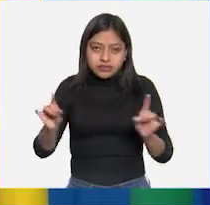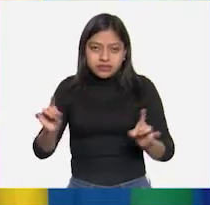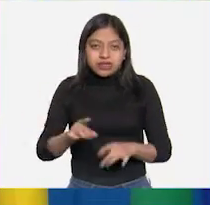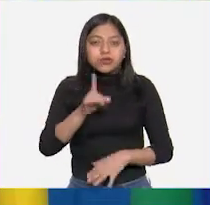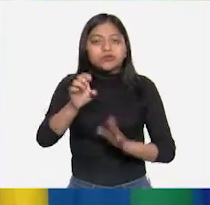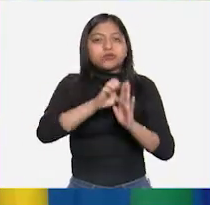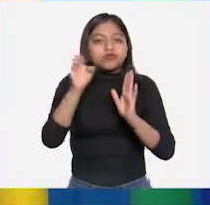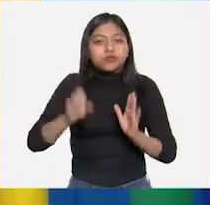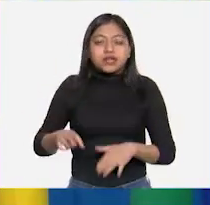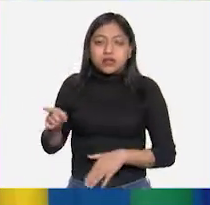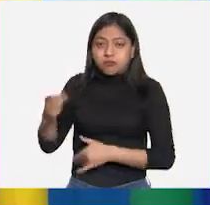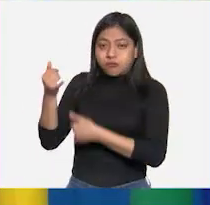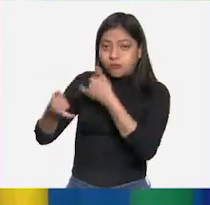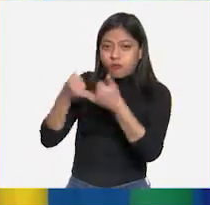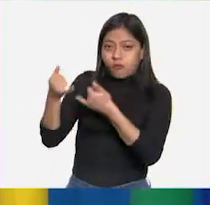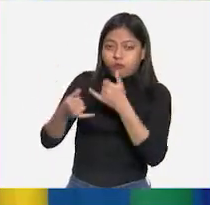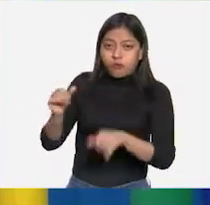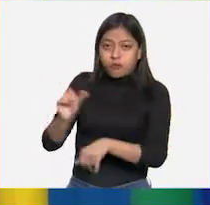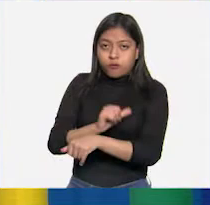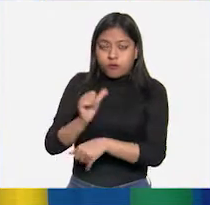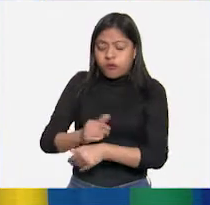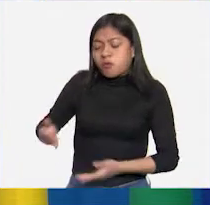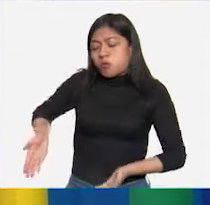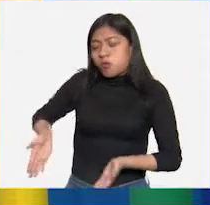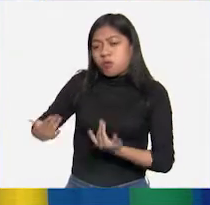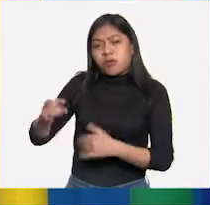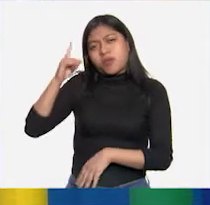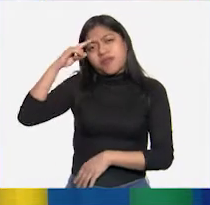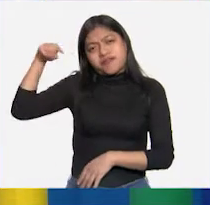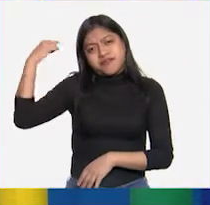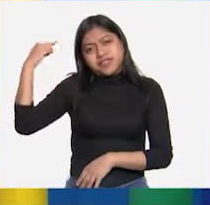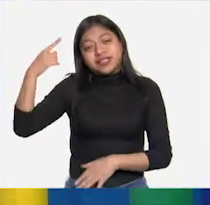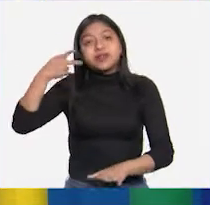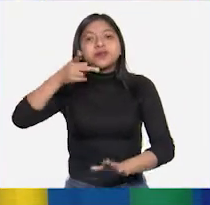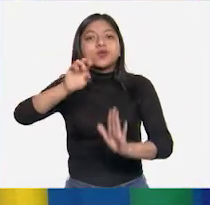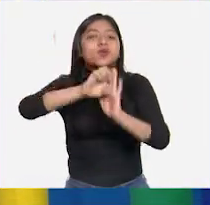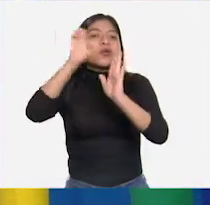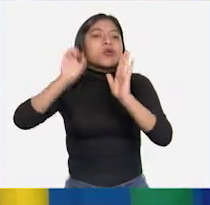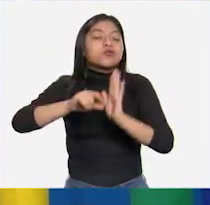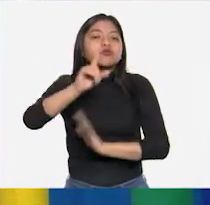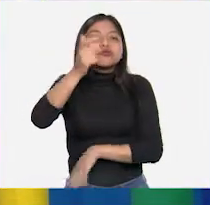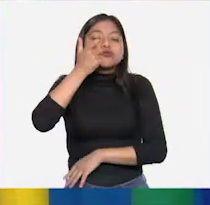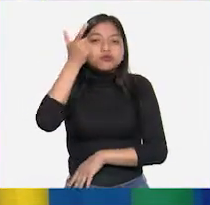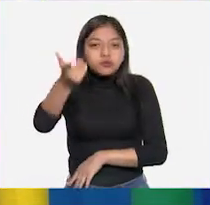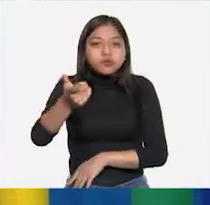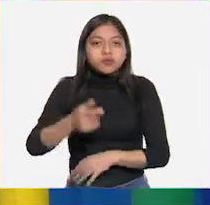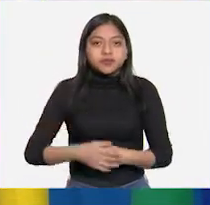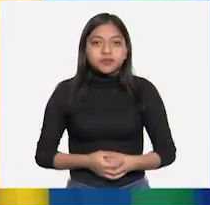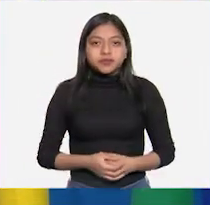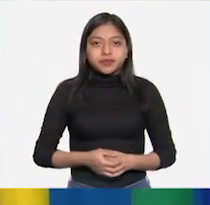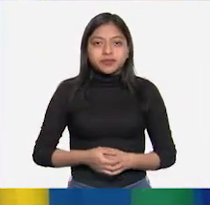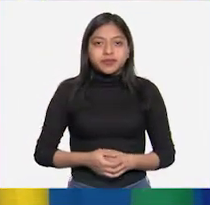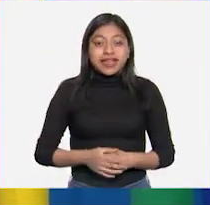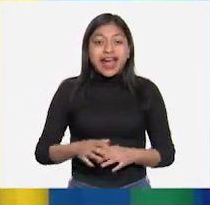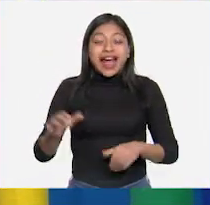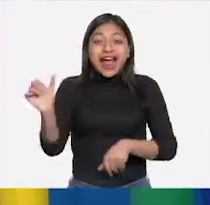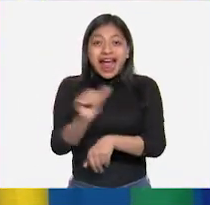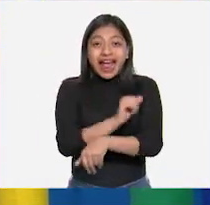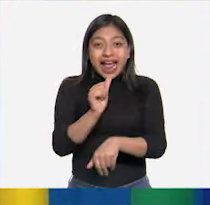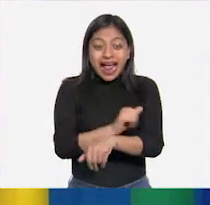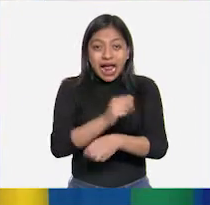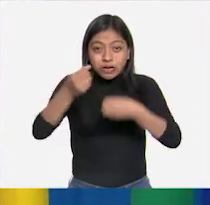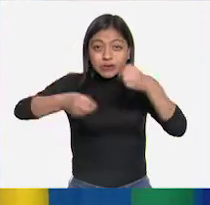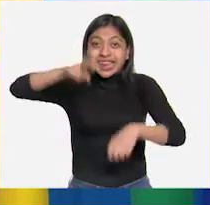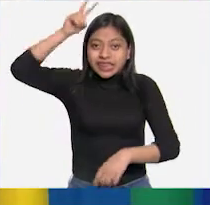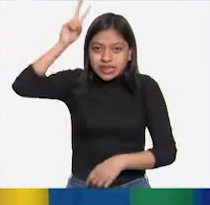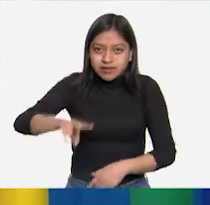empujar un carrito de juguete es muy fácil, pero si yo quisiera empujar un carrito, pero de